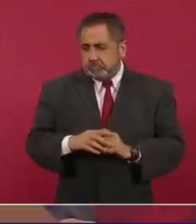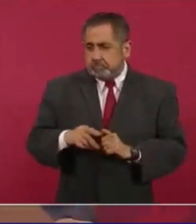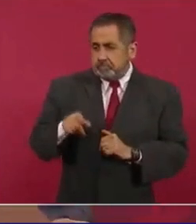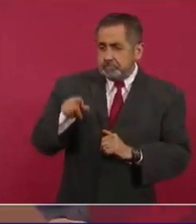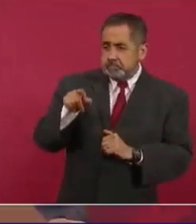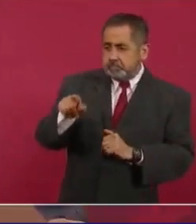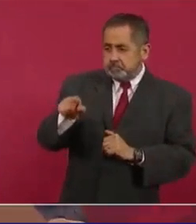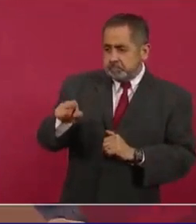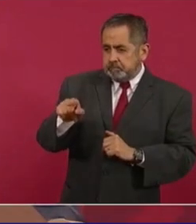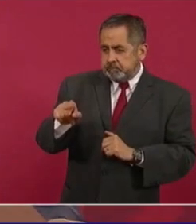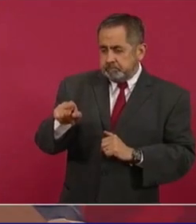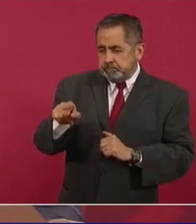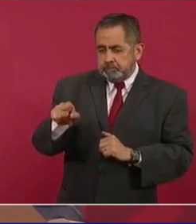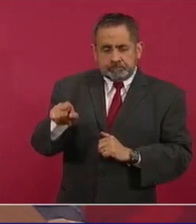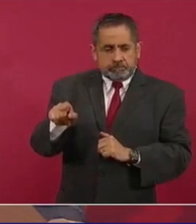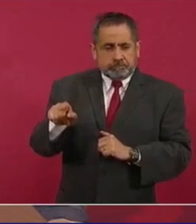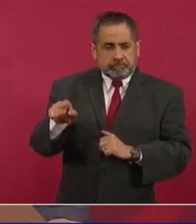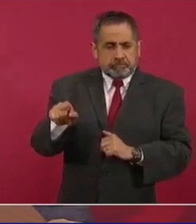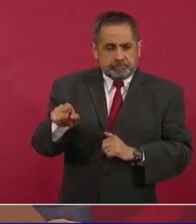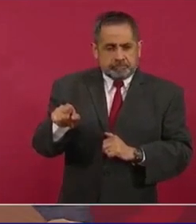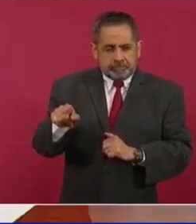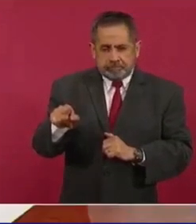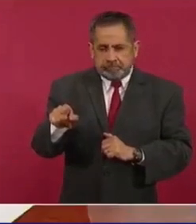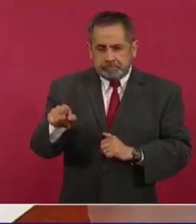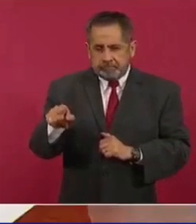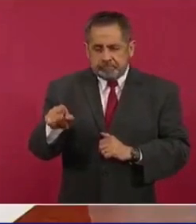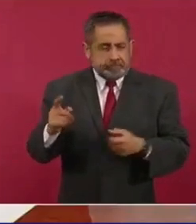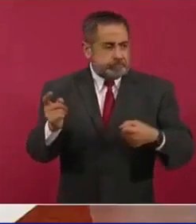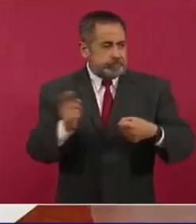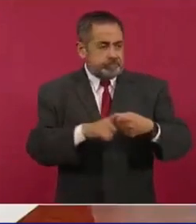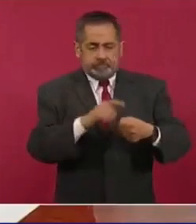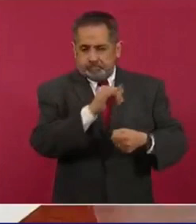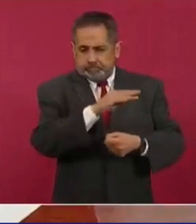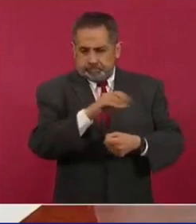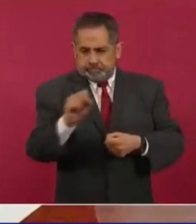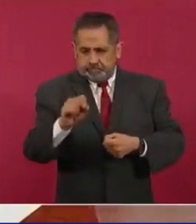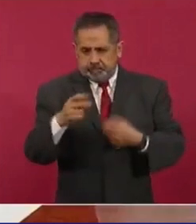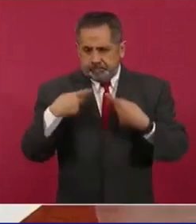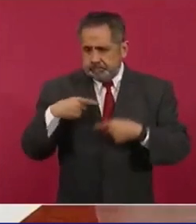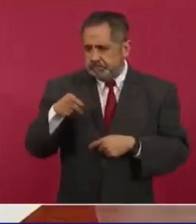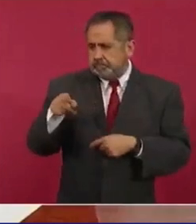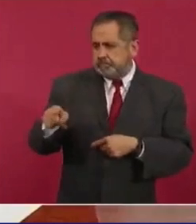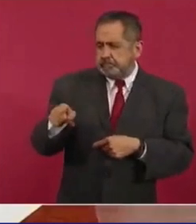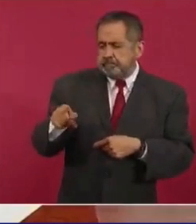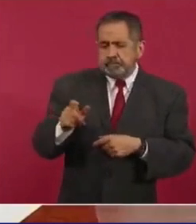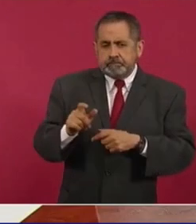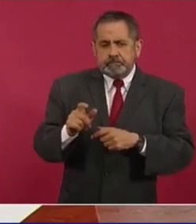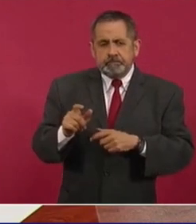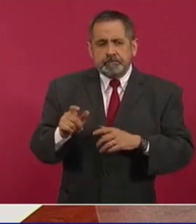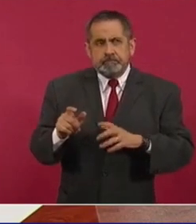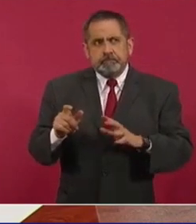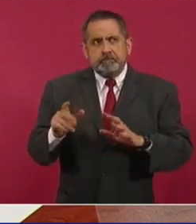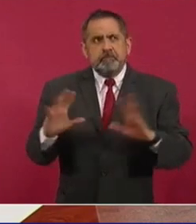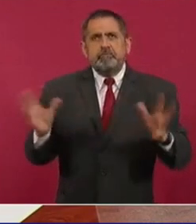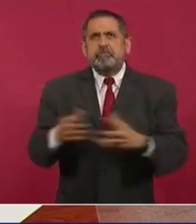inscrito en el Seguro Social, son 21 millones ya